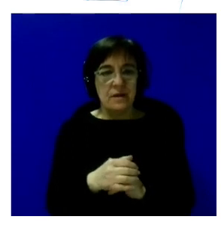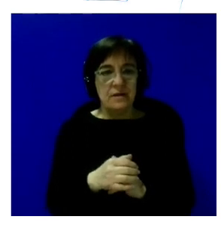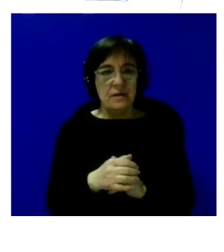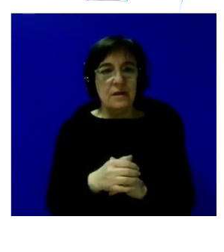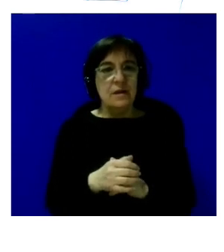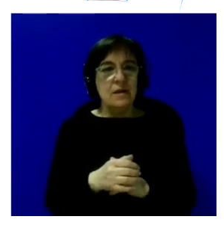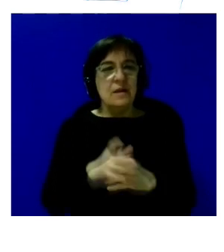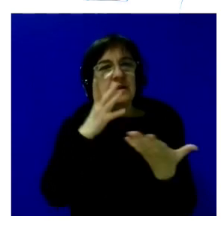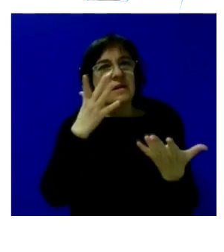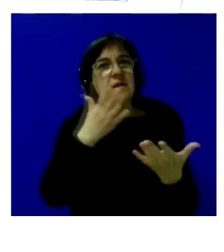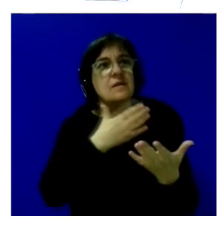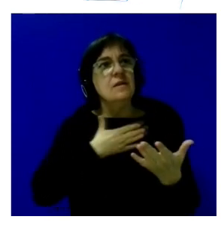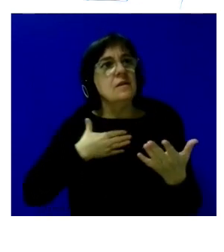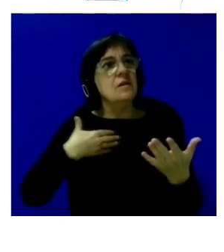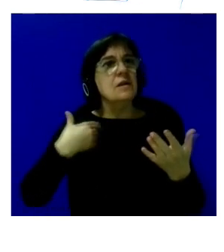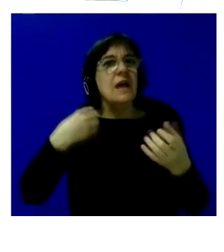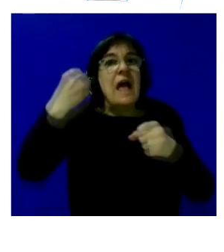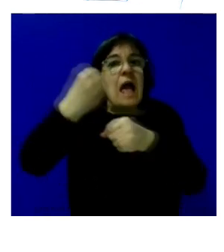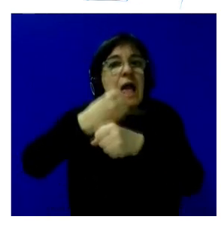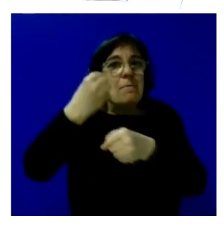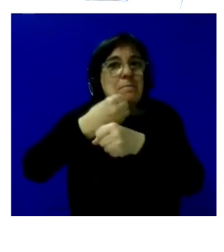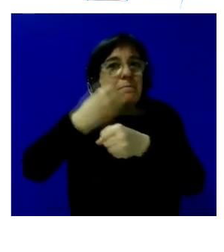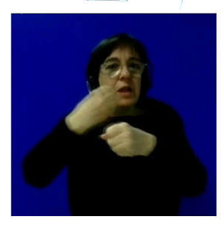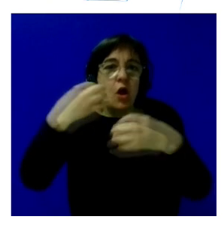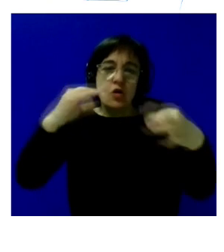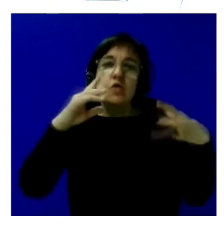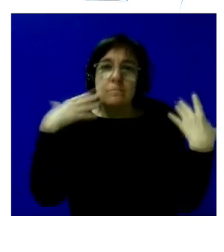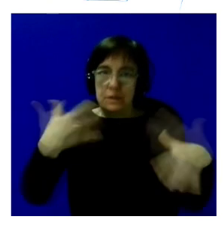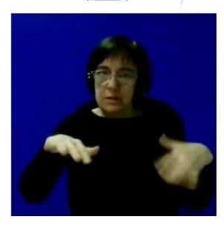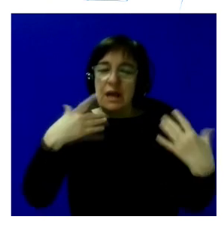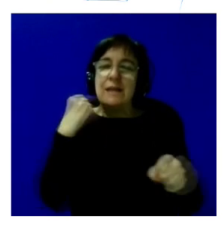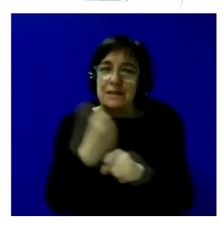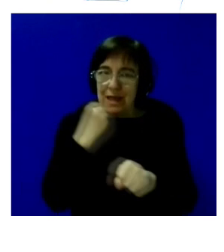¿sería deseable que fuera en empleo ordinario? sí pero hay que trabajar mucho para llegar ahí